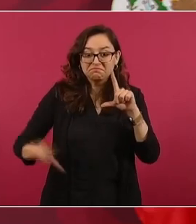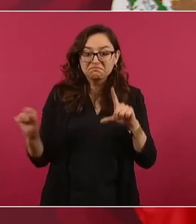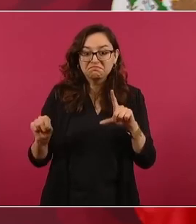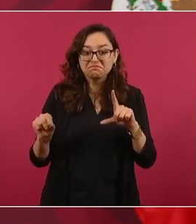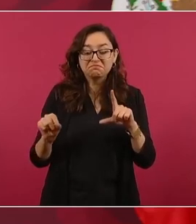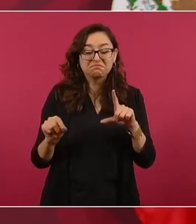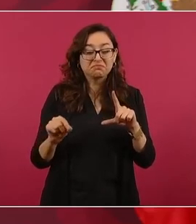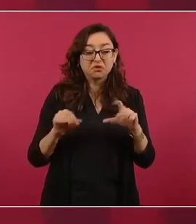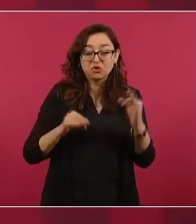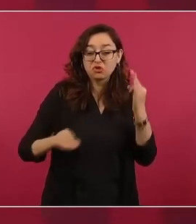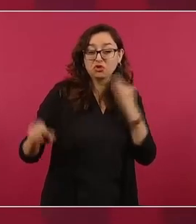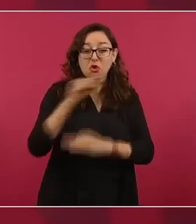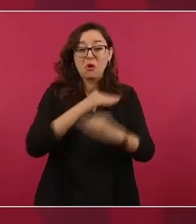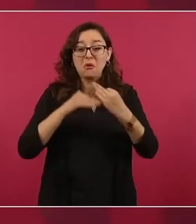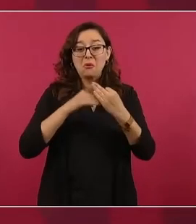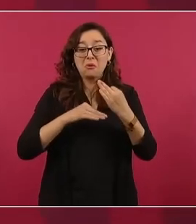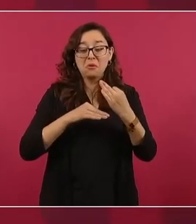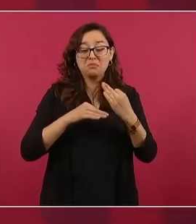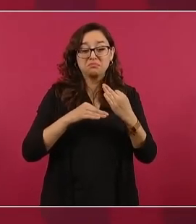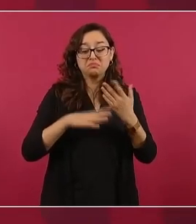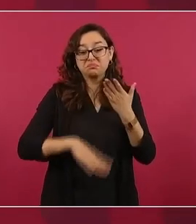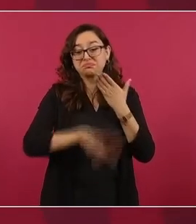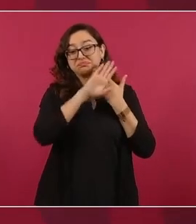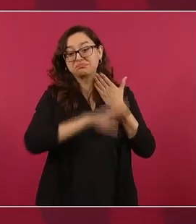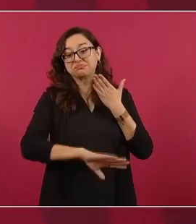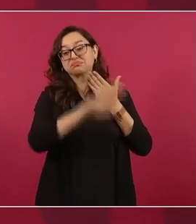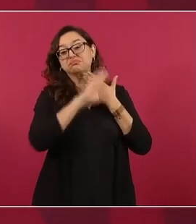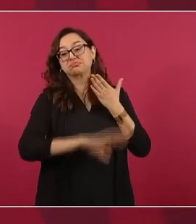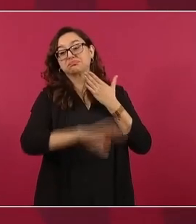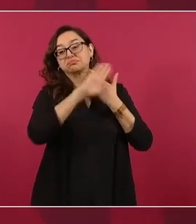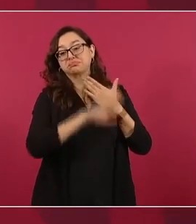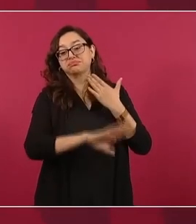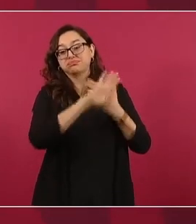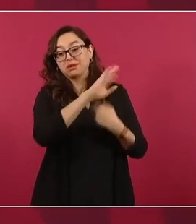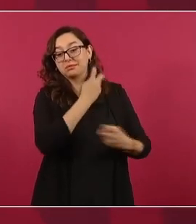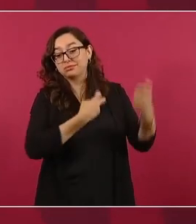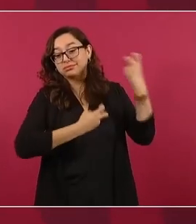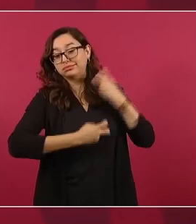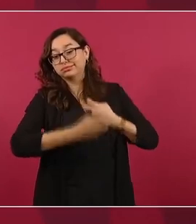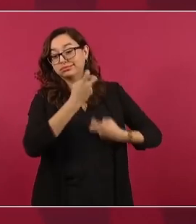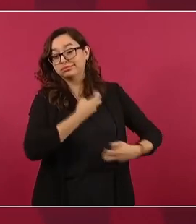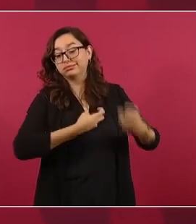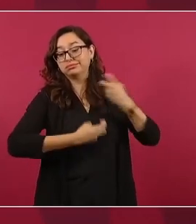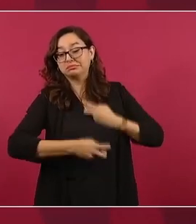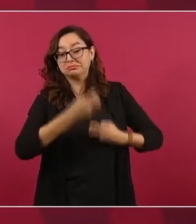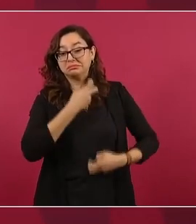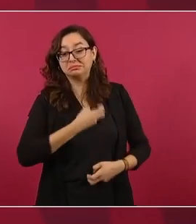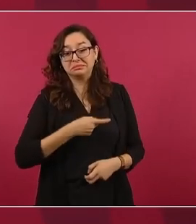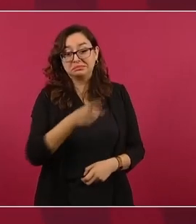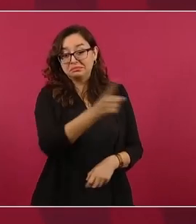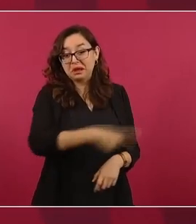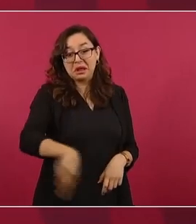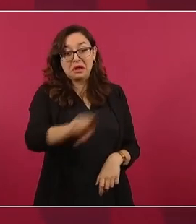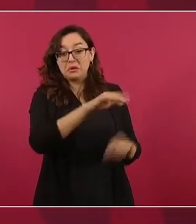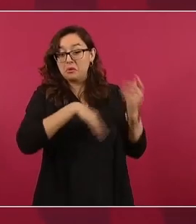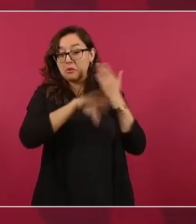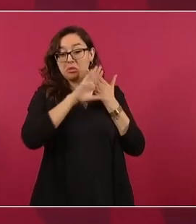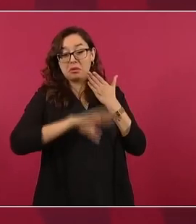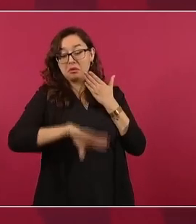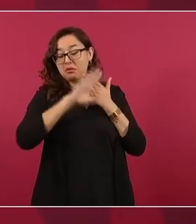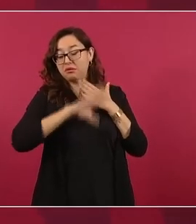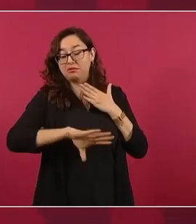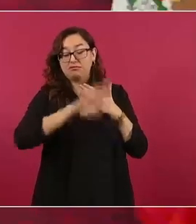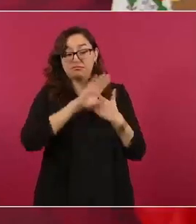y no pasa nada, nada, nada